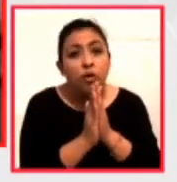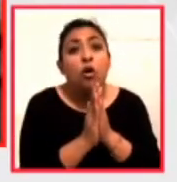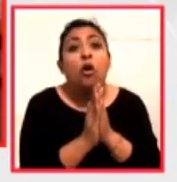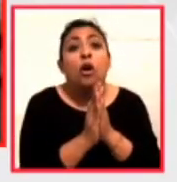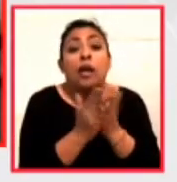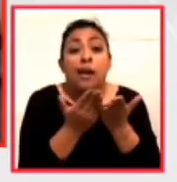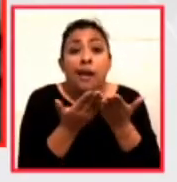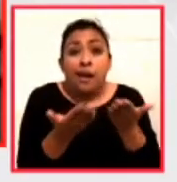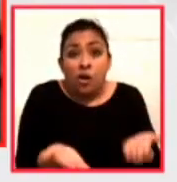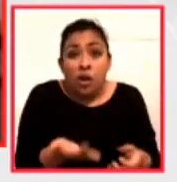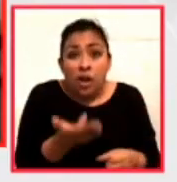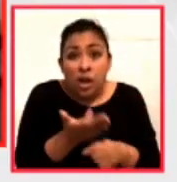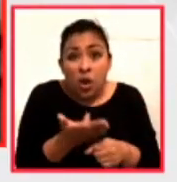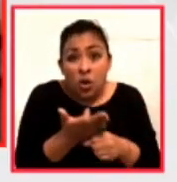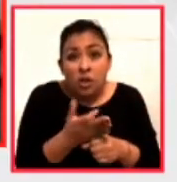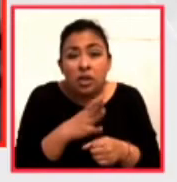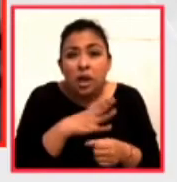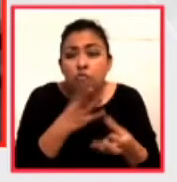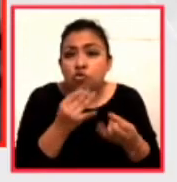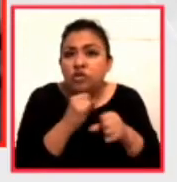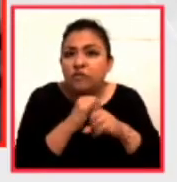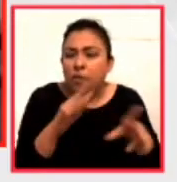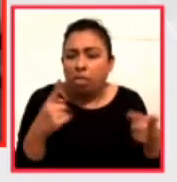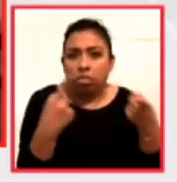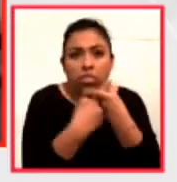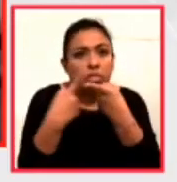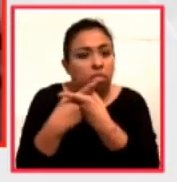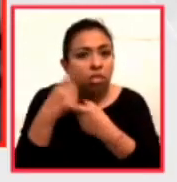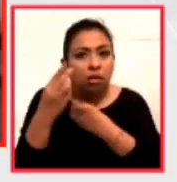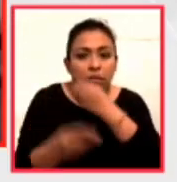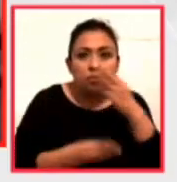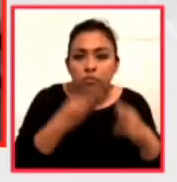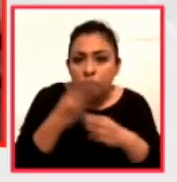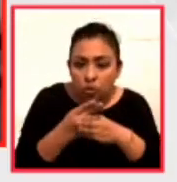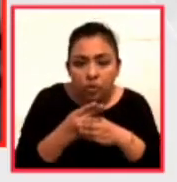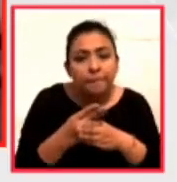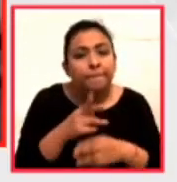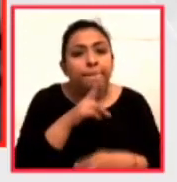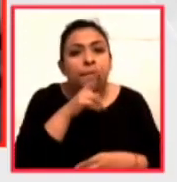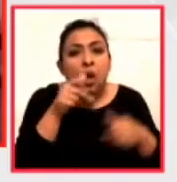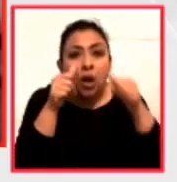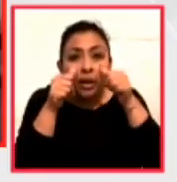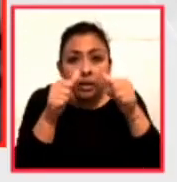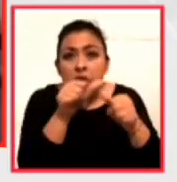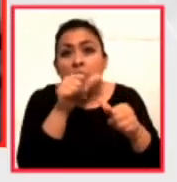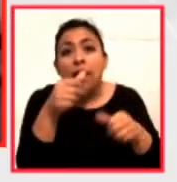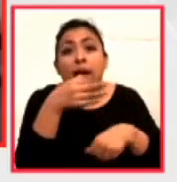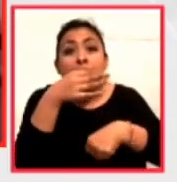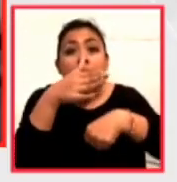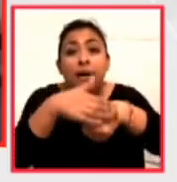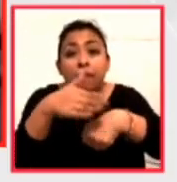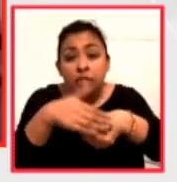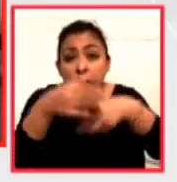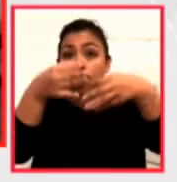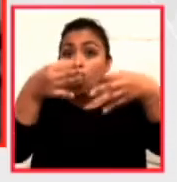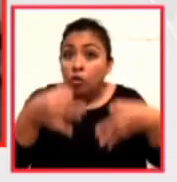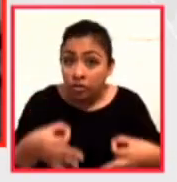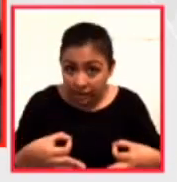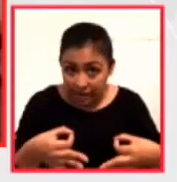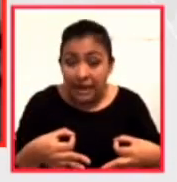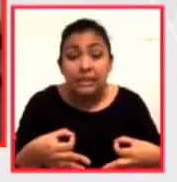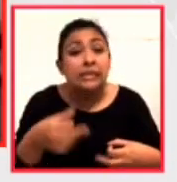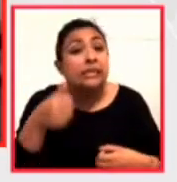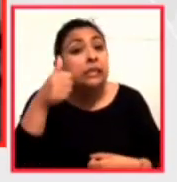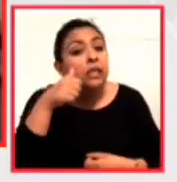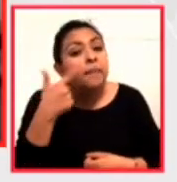esta ola de desinformación que hay en todo el mundo a atender a los avisos oficiales y siempre